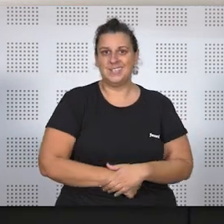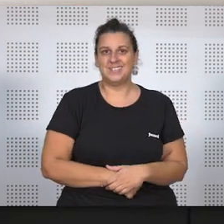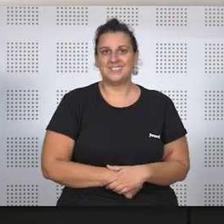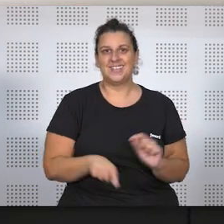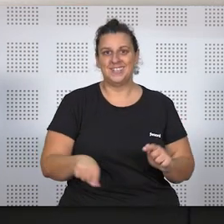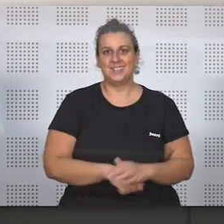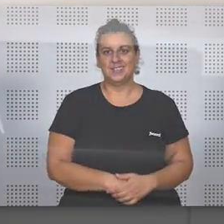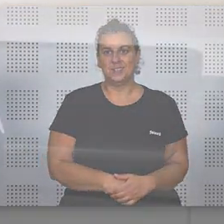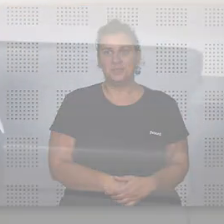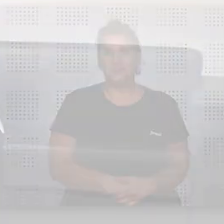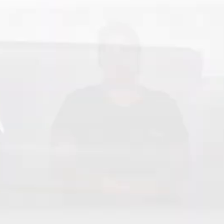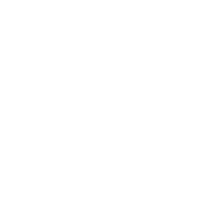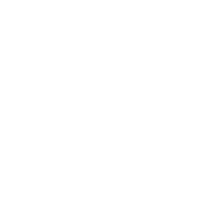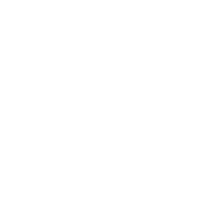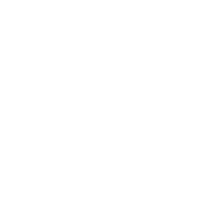ti. ¡Gracias!